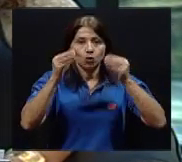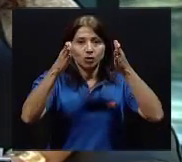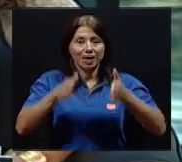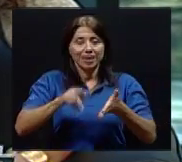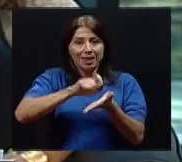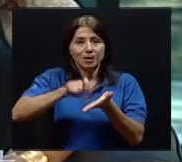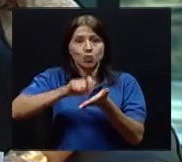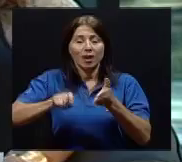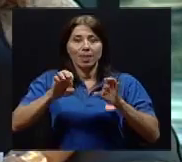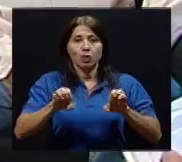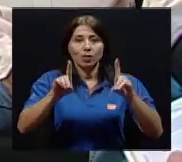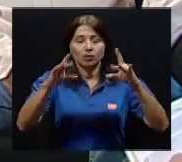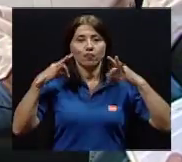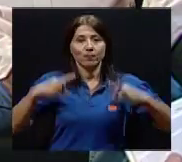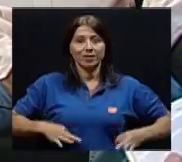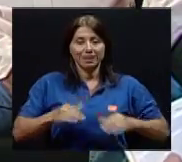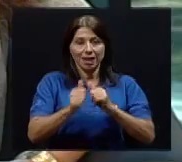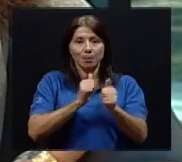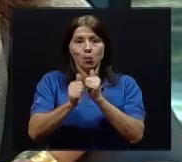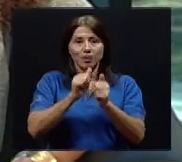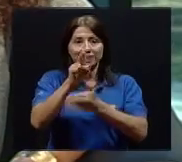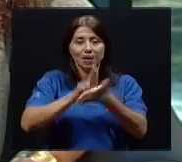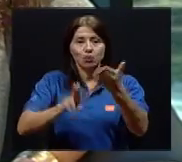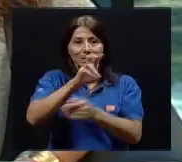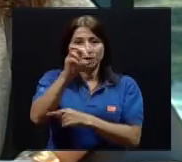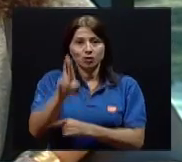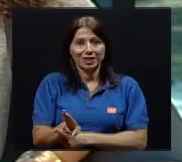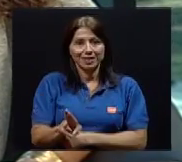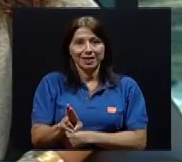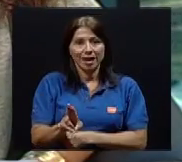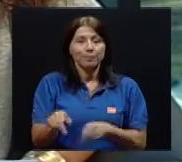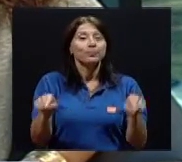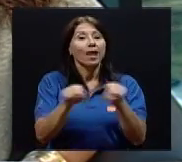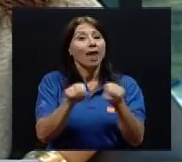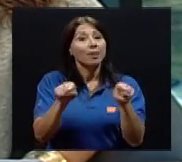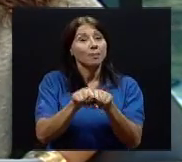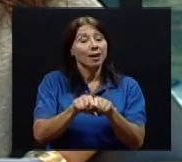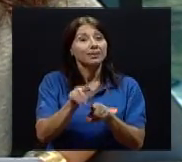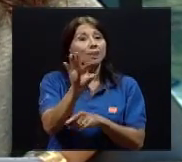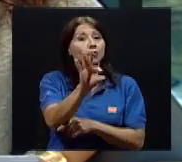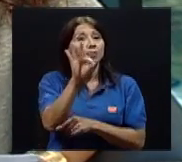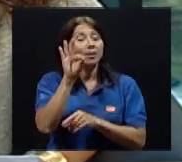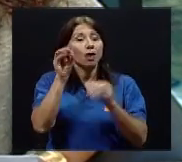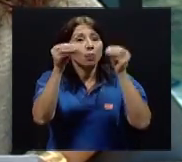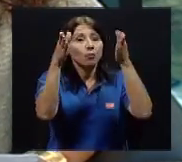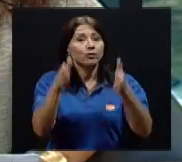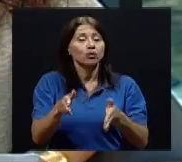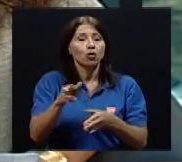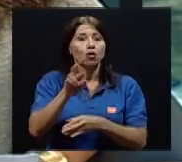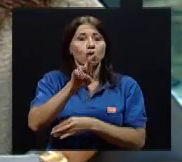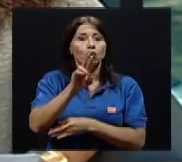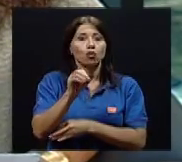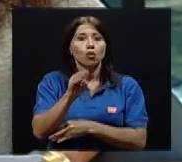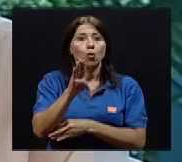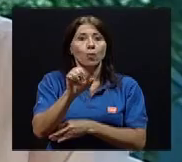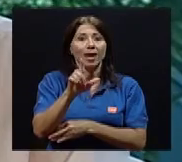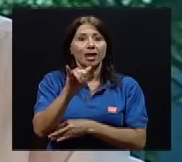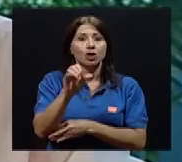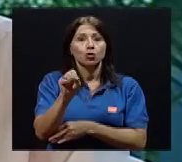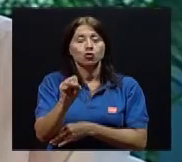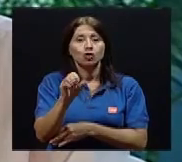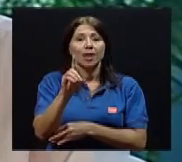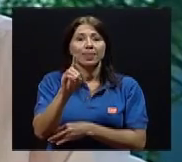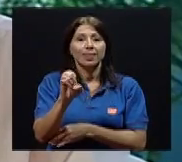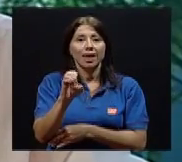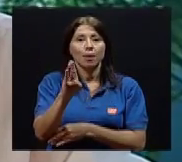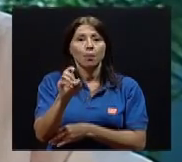Deportes de la Universidad de Costa Rica. Además, hemos invitado también al profesor Robelius de Bortoli, de